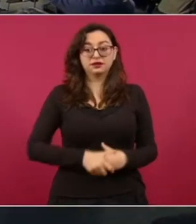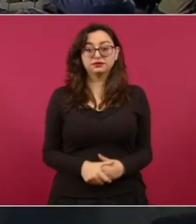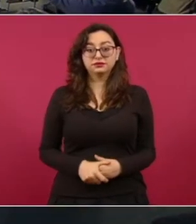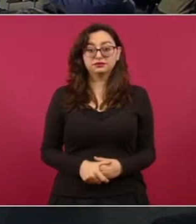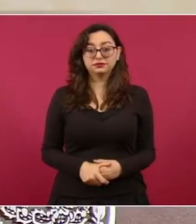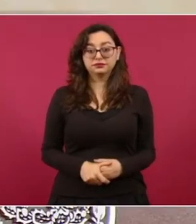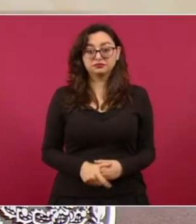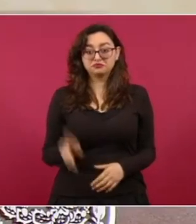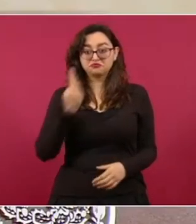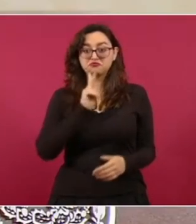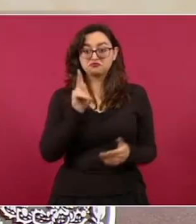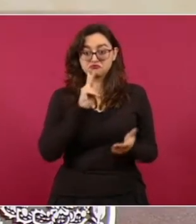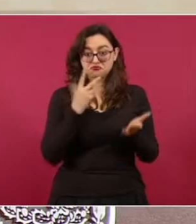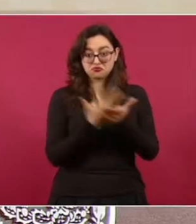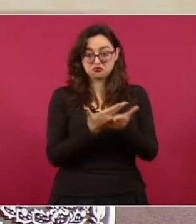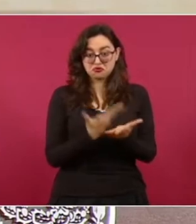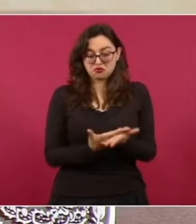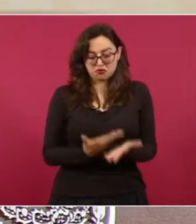Probado.